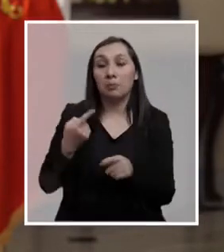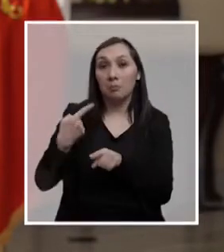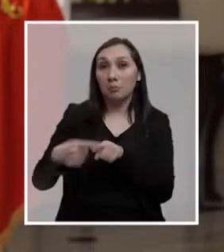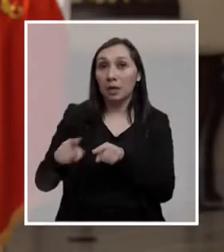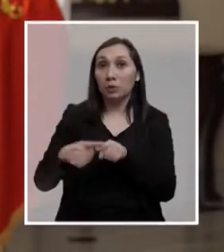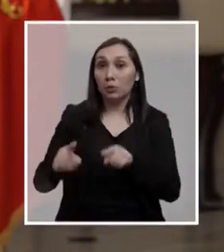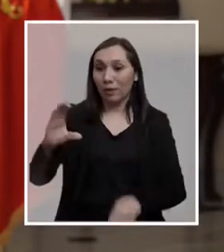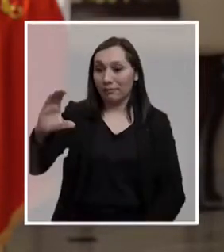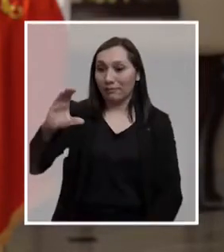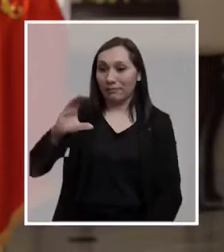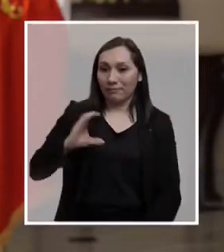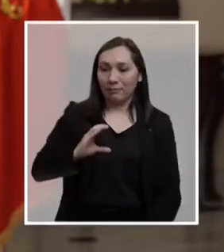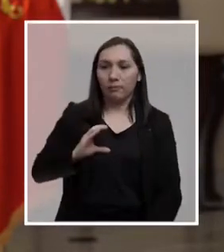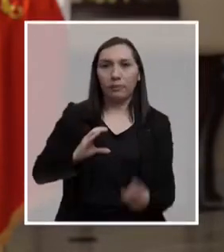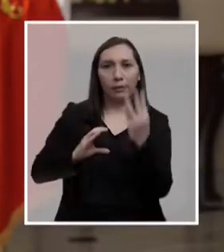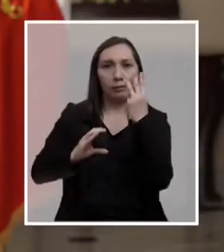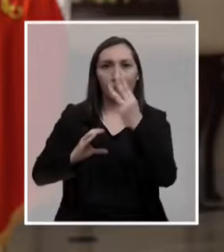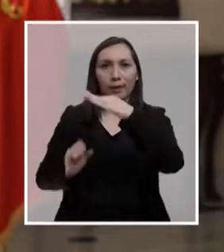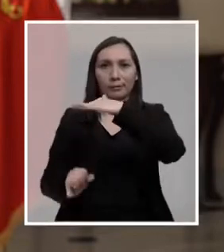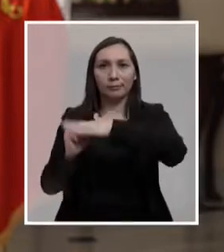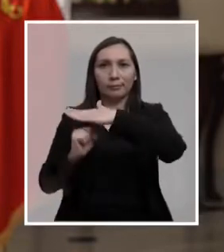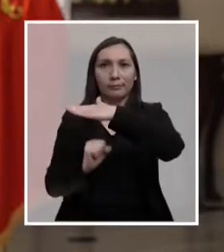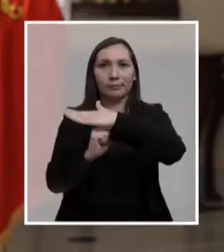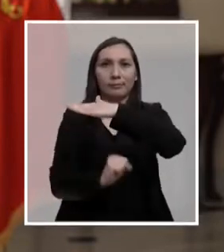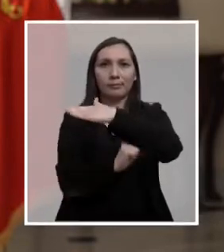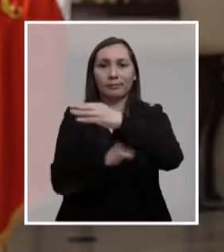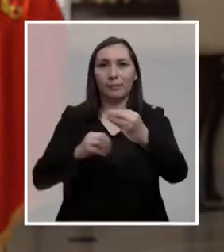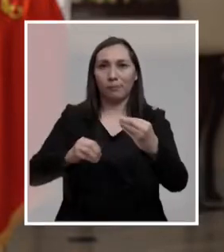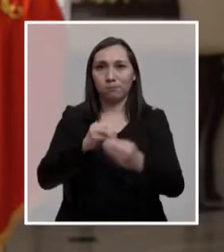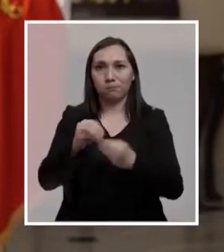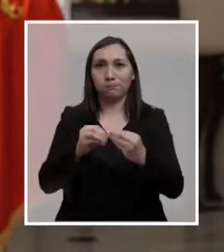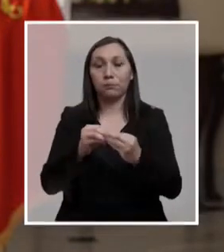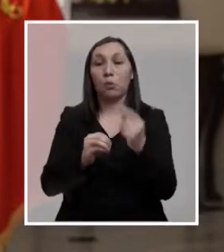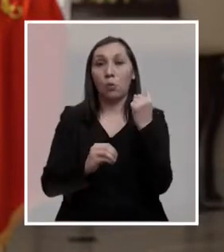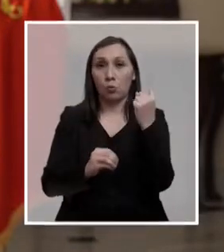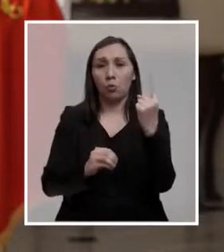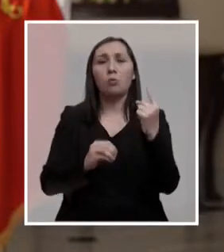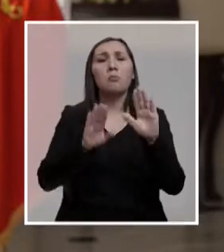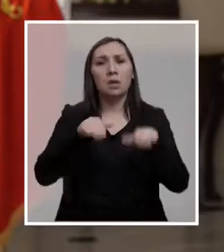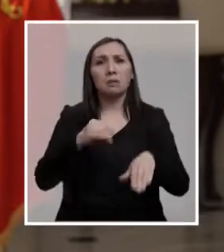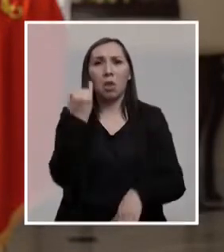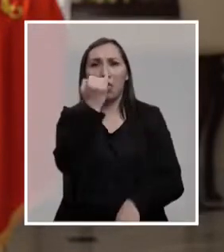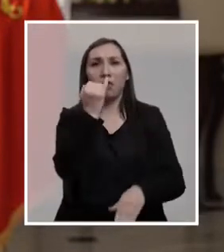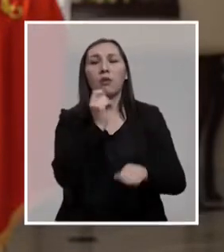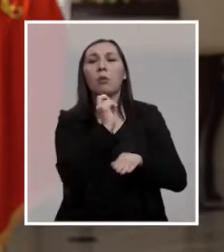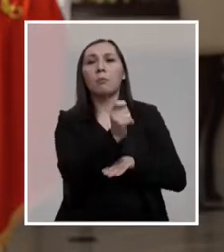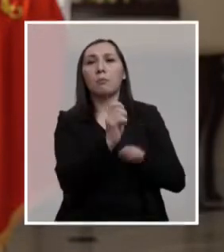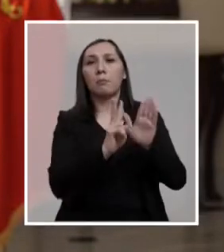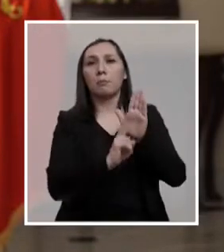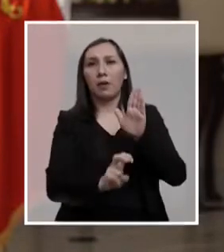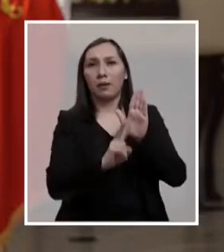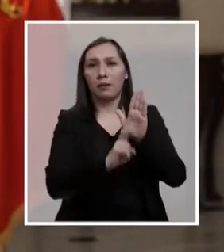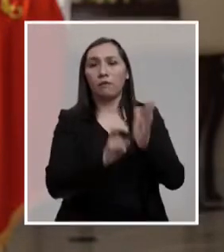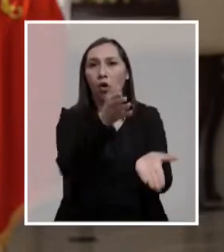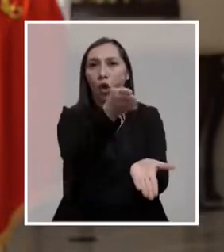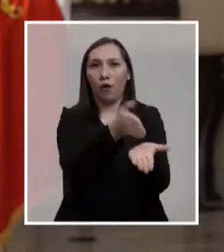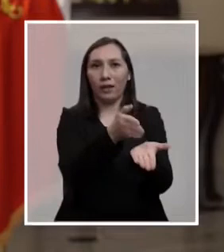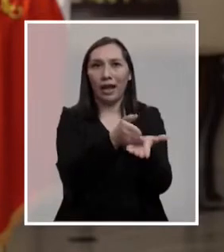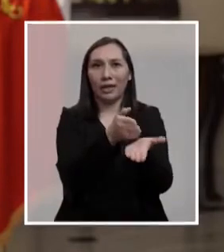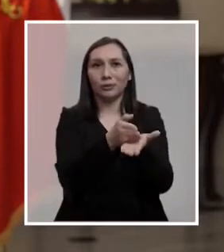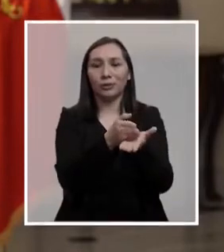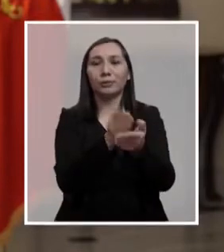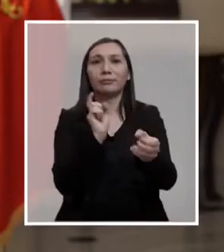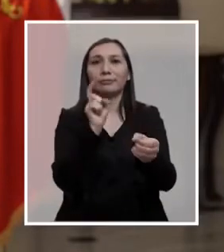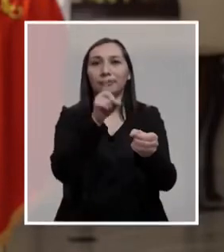mensual que recibirá se compone de tres pilares. Uno, mantiene el sistema de capitalización individual mediante los aportes obligatorios que